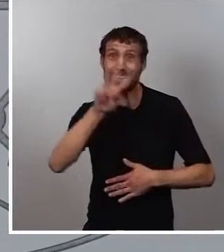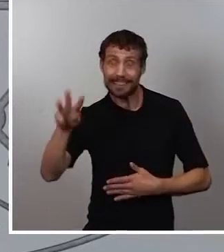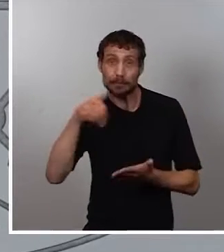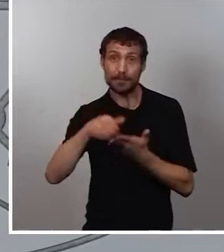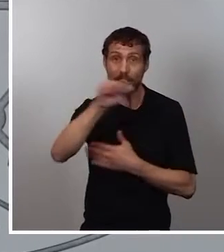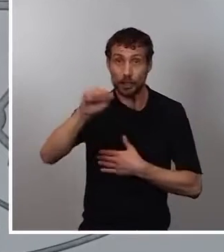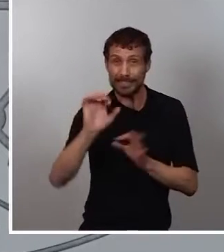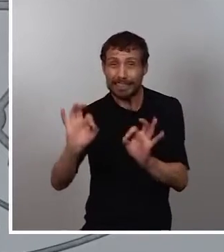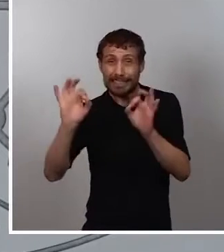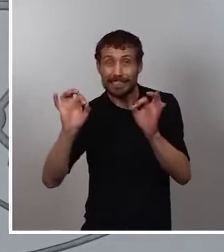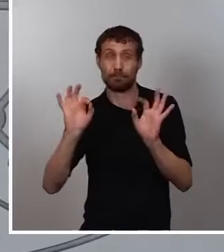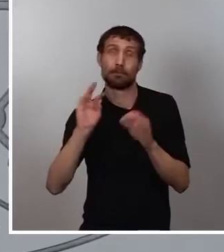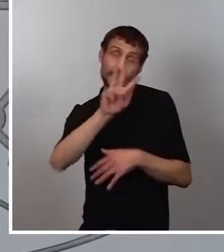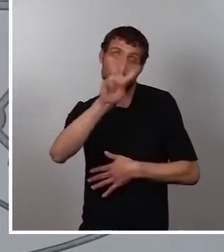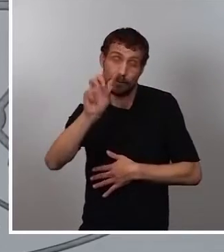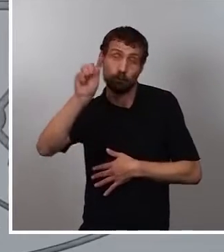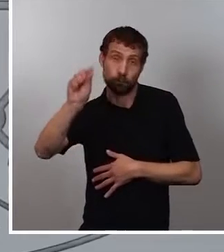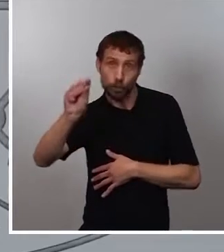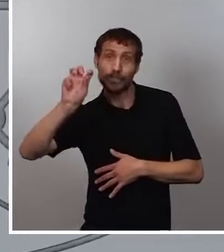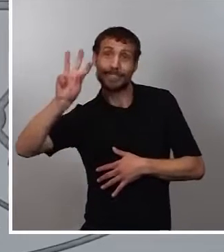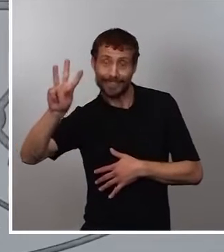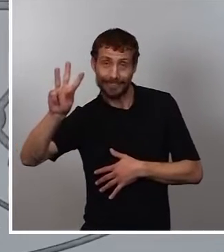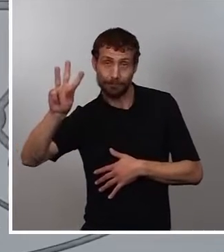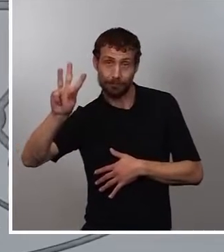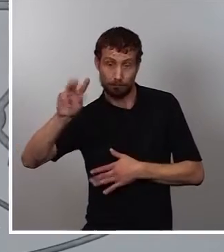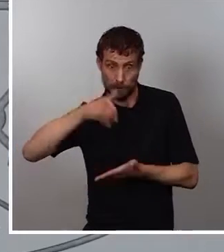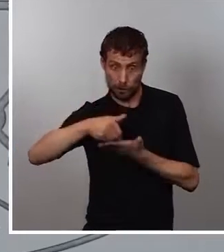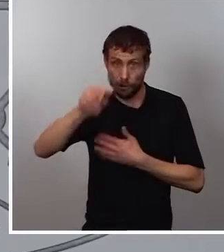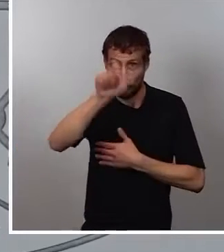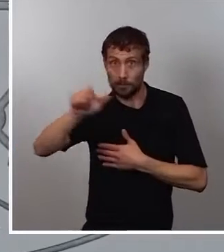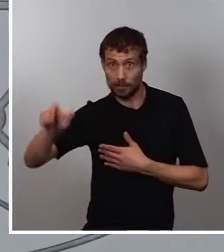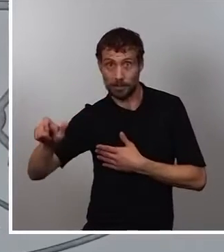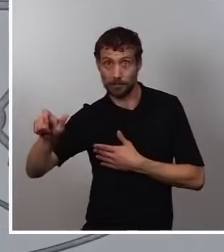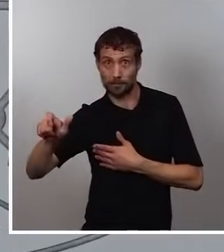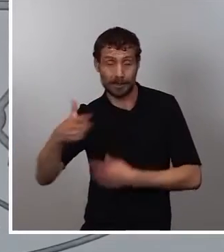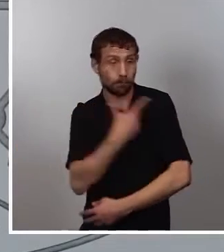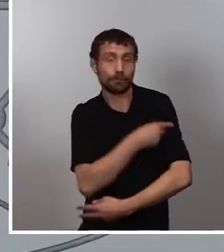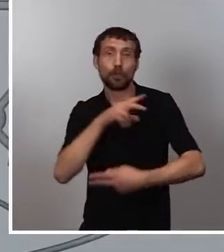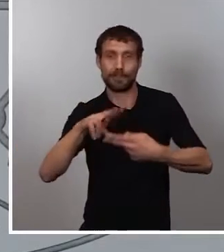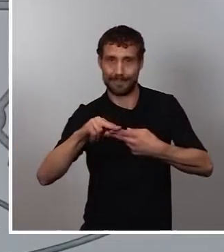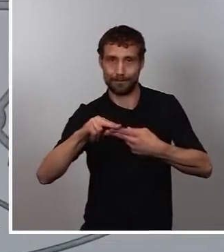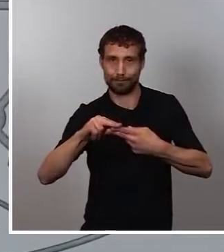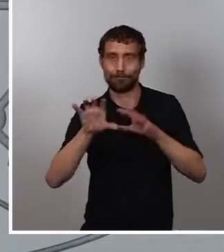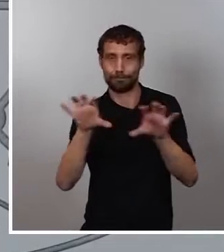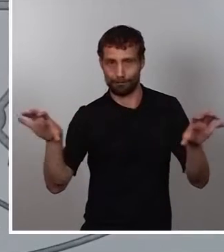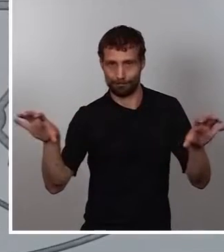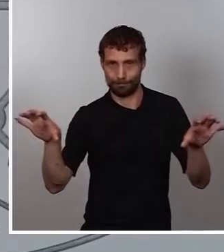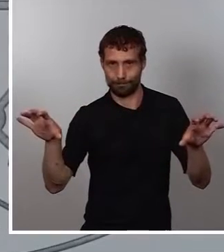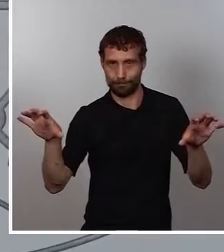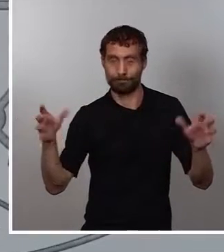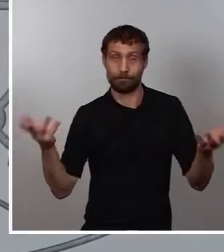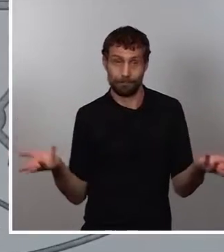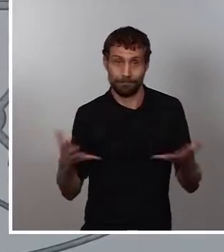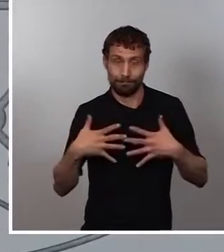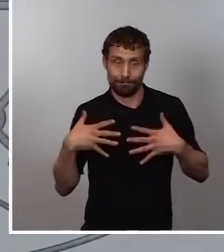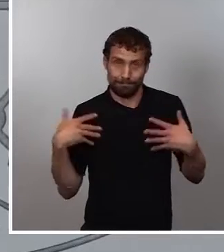33,3 millones de personas con pauta completa. Tenderán que comparta con ustedes la moción de